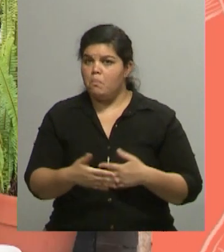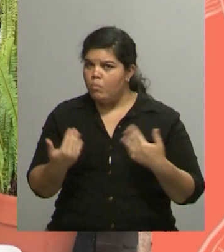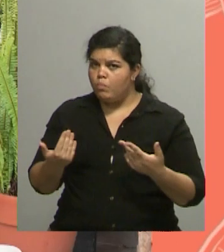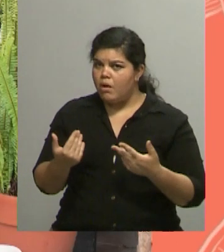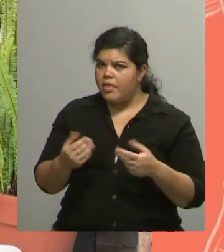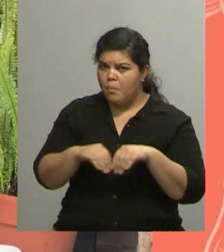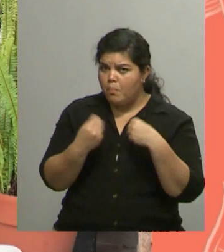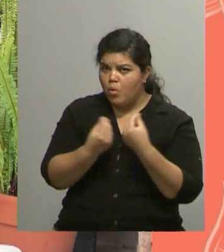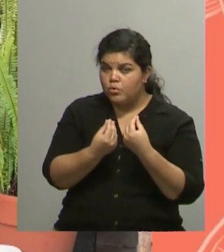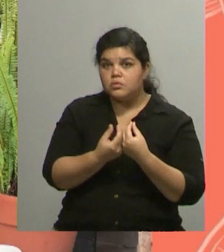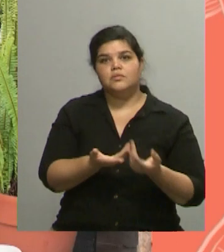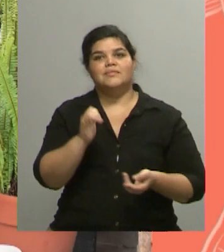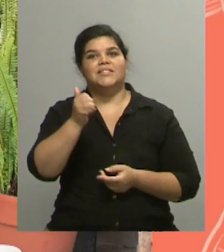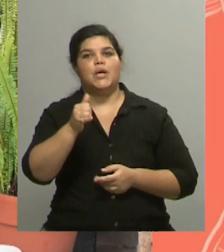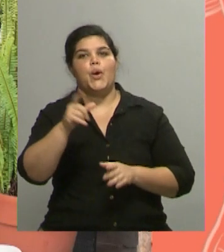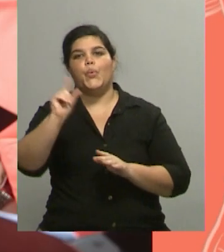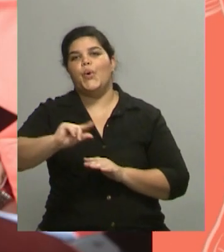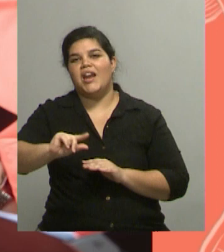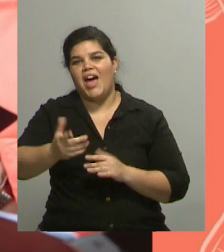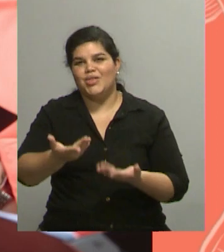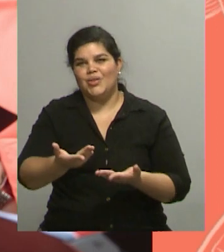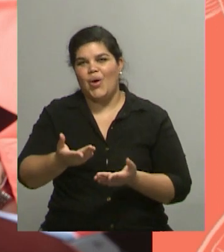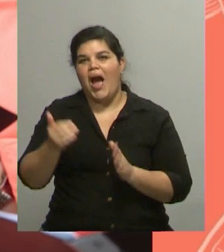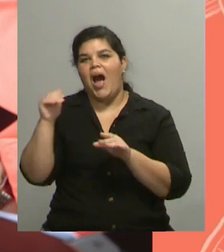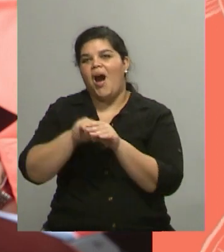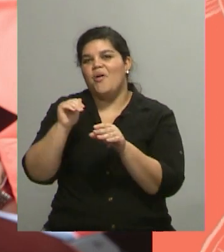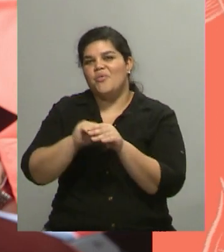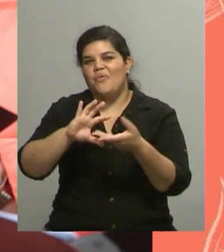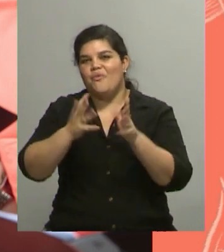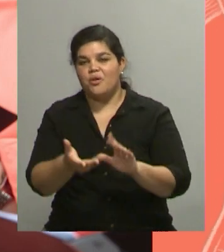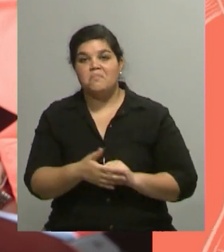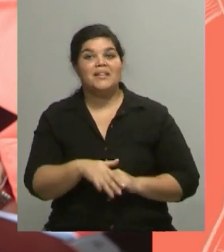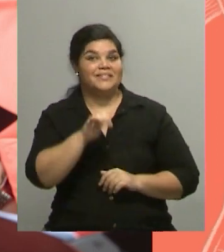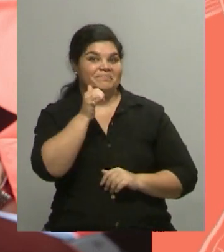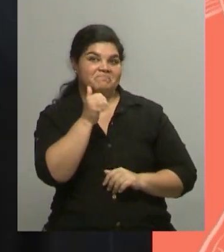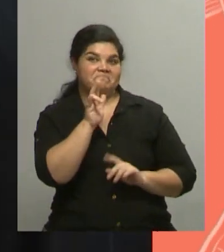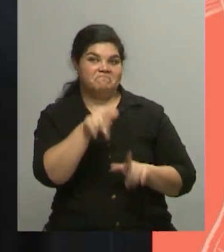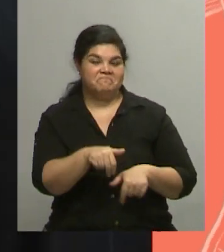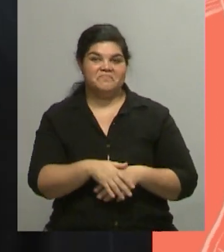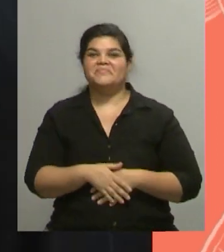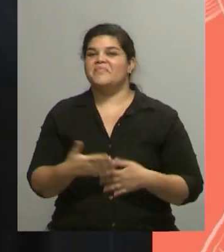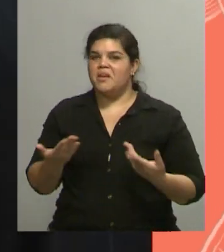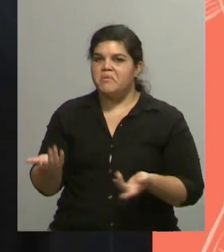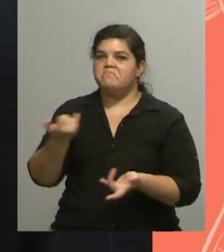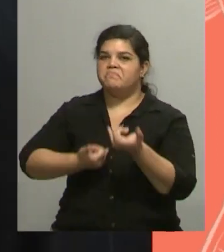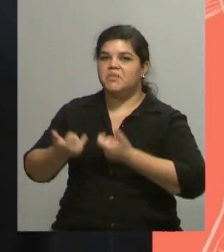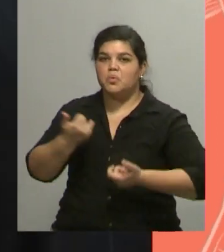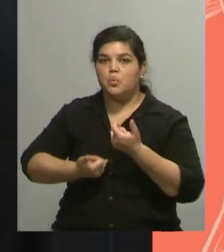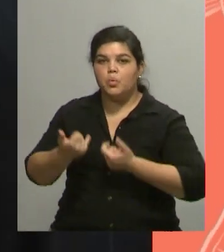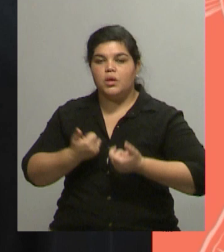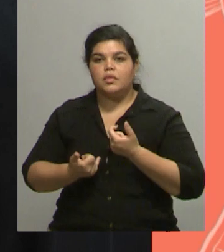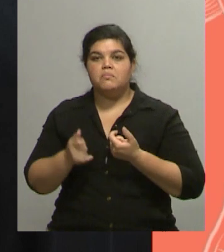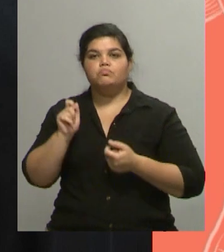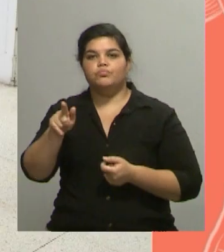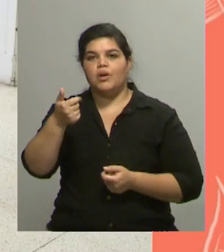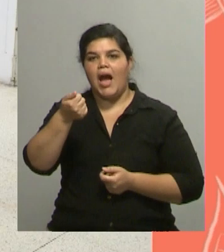más barato. Ah, sí. Hay promociones. Hay promociones. Hay promociones. Bueno, cuéntenos un poquito, Aníbal,